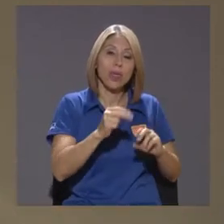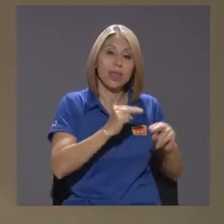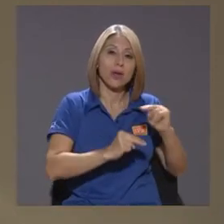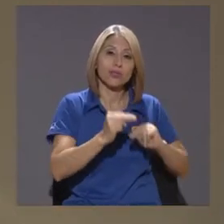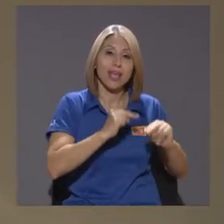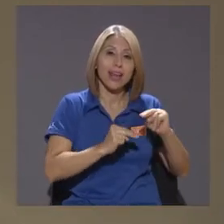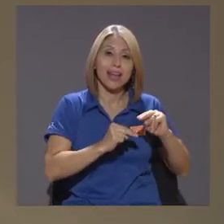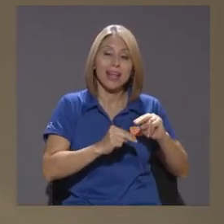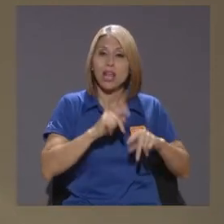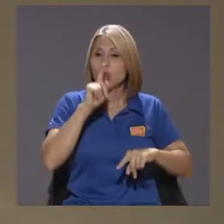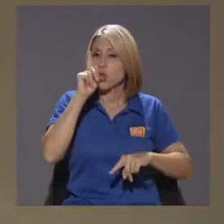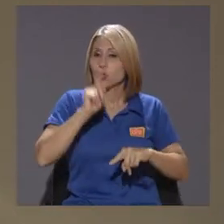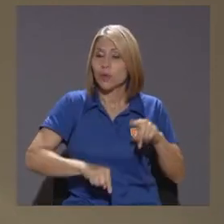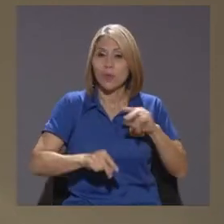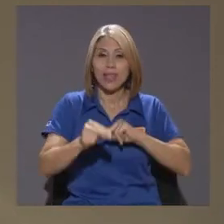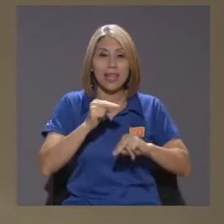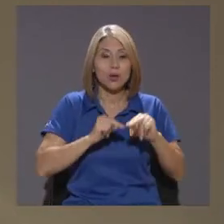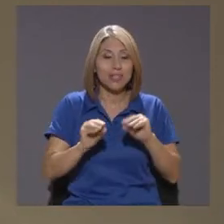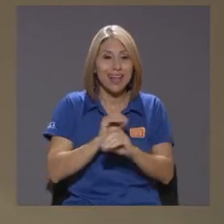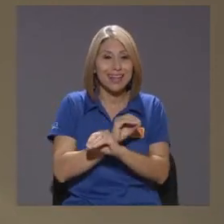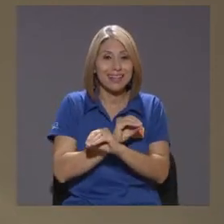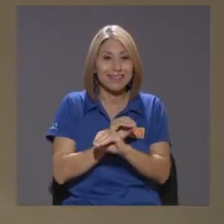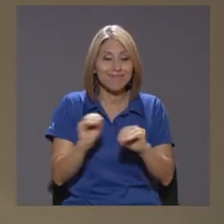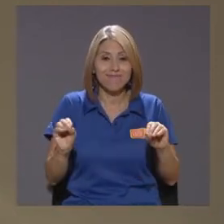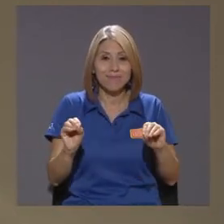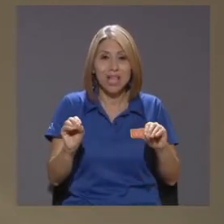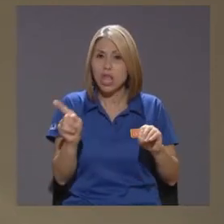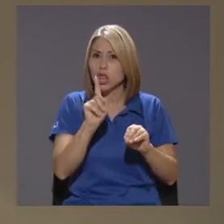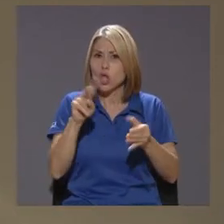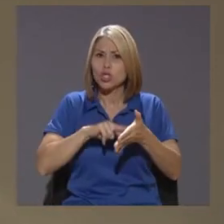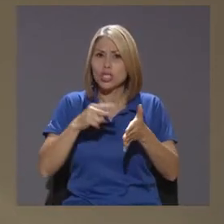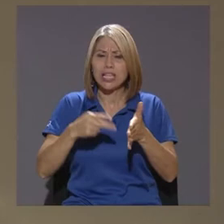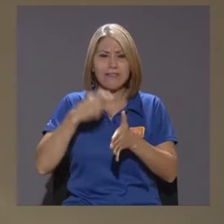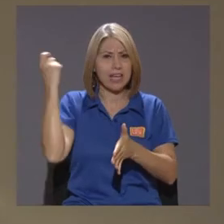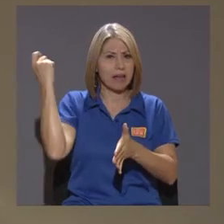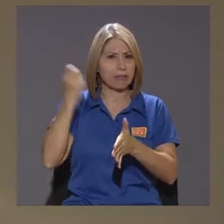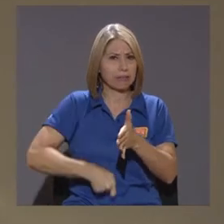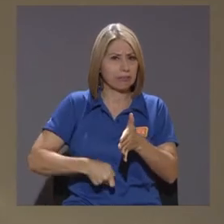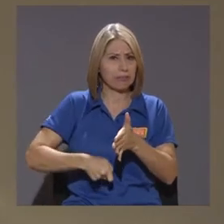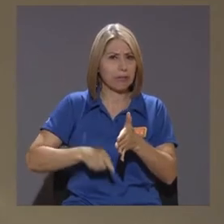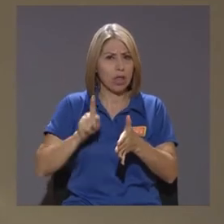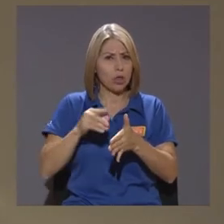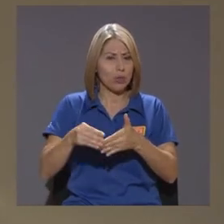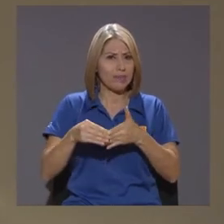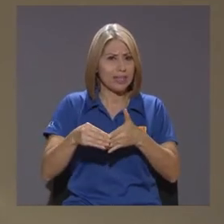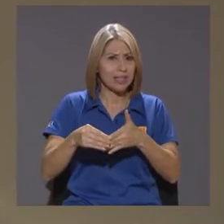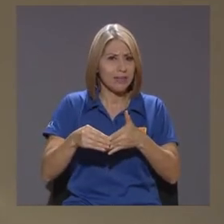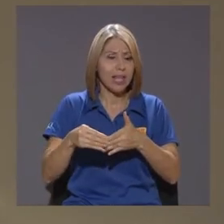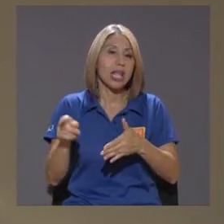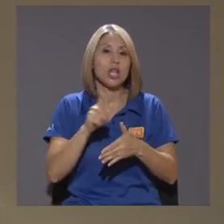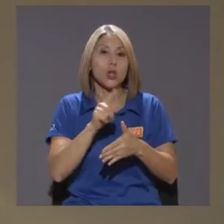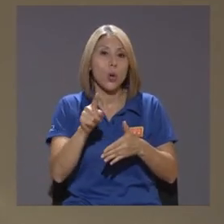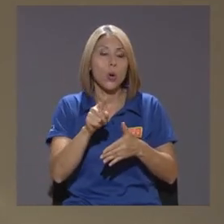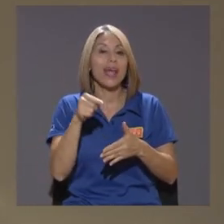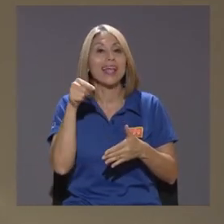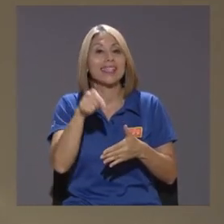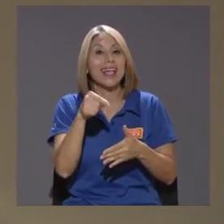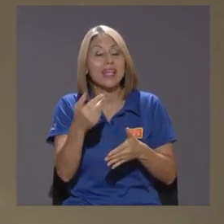Y me parece Que no es un tema Inflexible Sino Volver a poner Sobre esa coma A 27